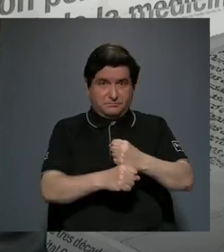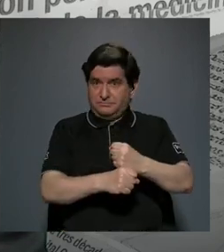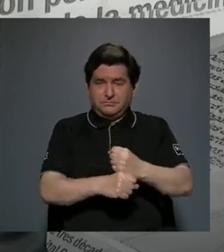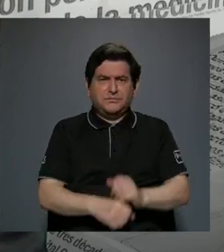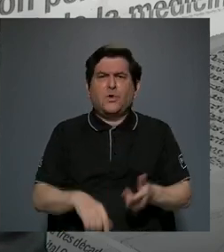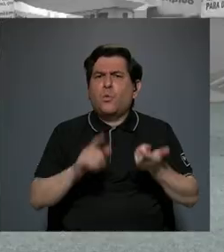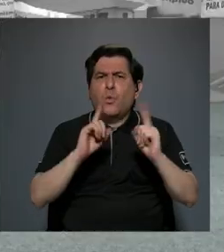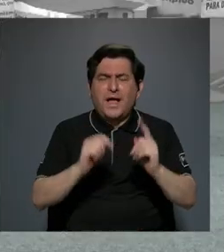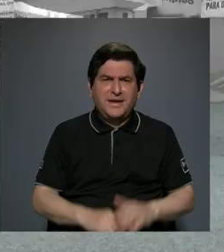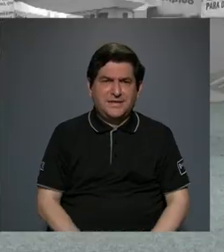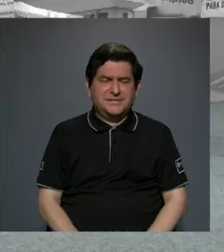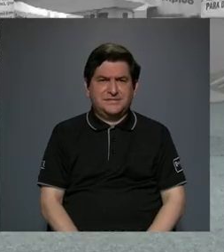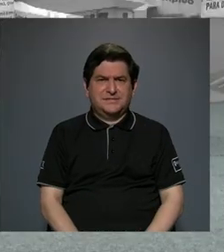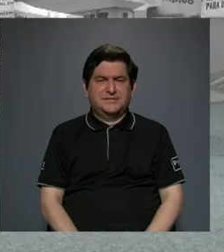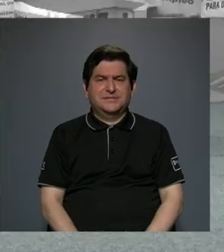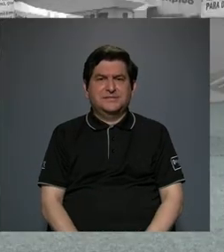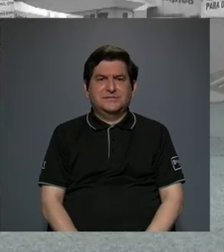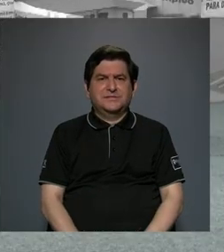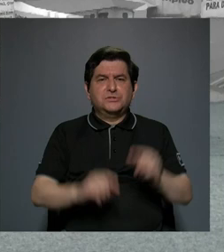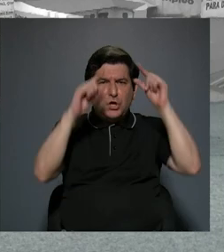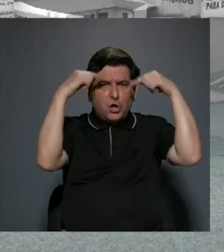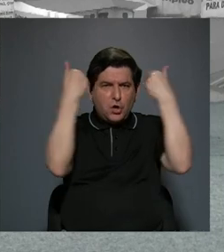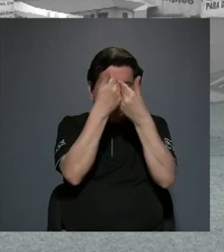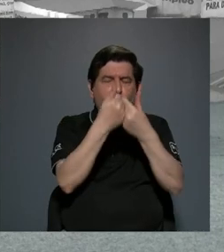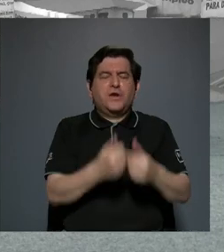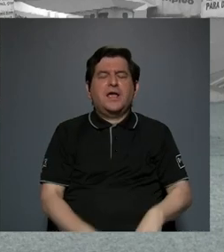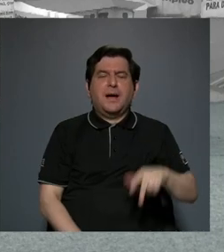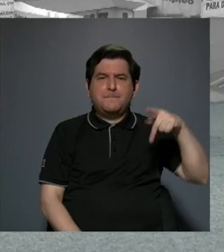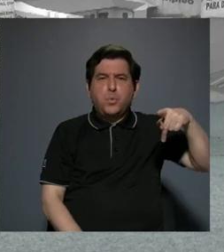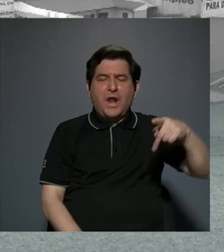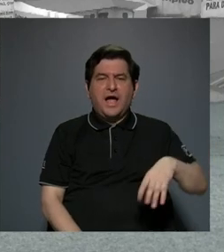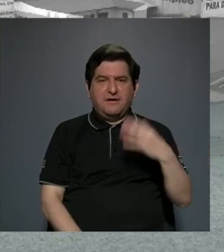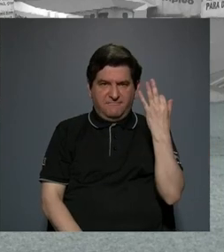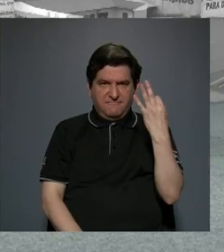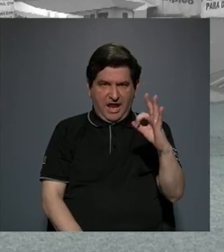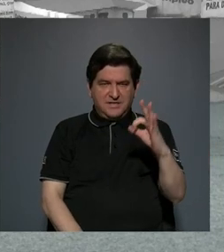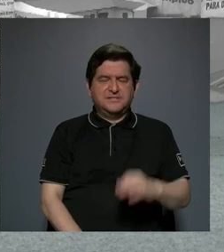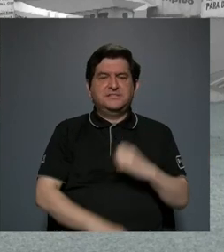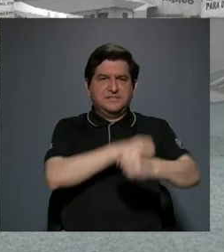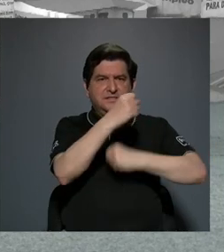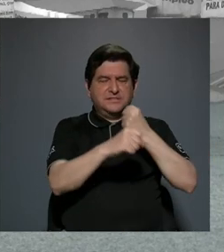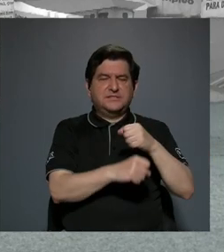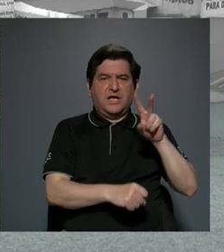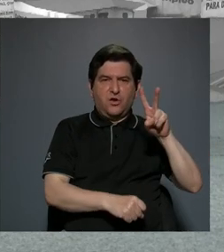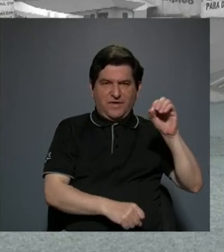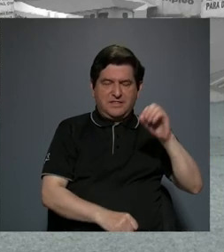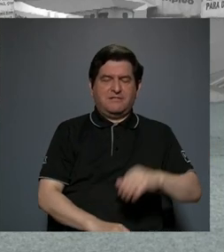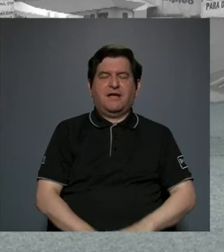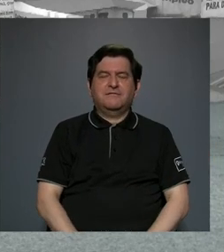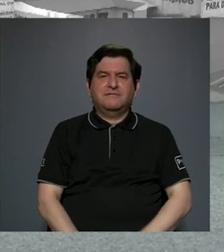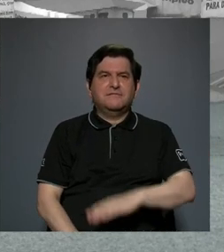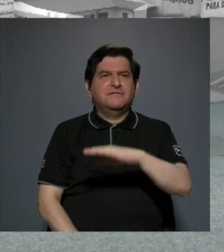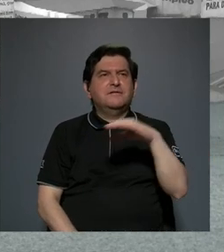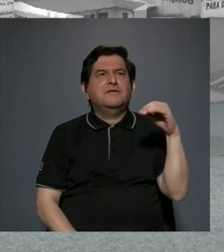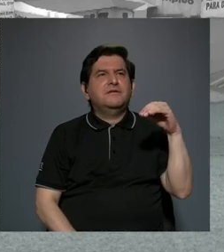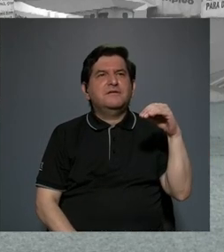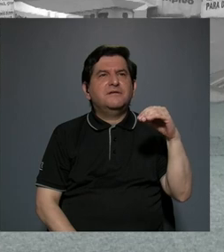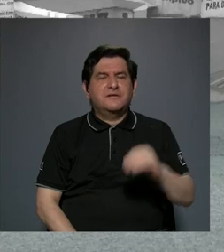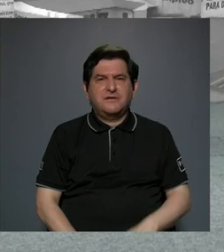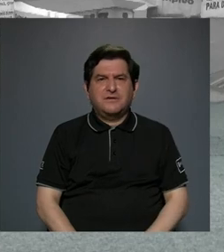¿Cuáles son? Gloria de Poulenc, una obra francesa del siglo XX y el